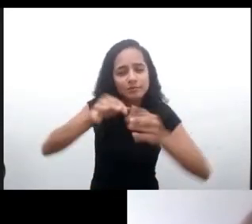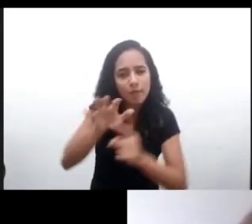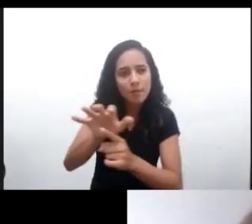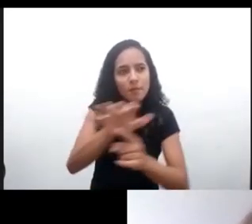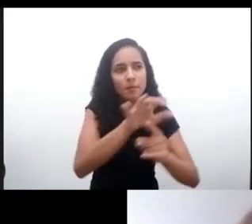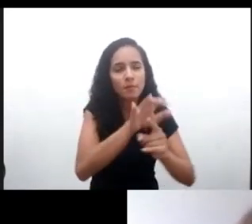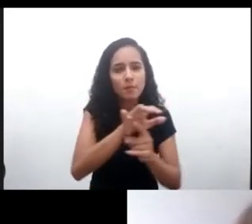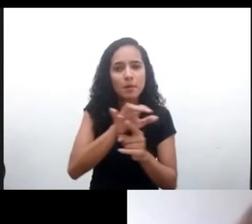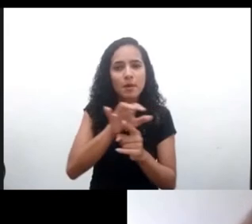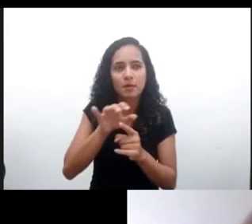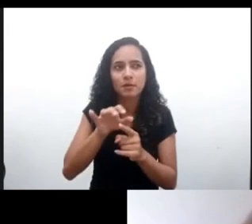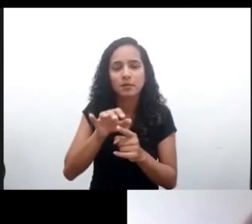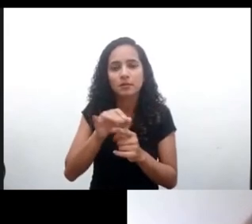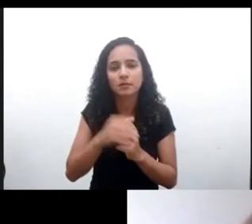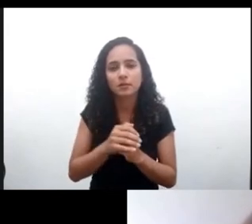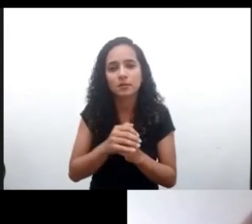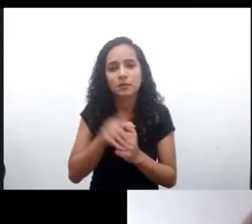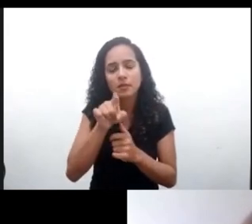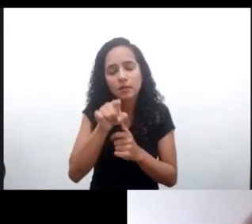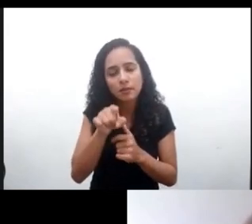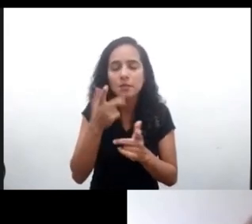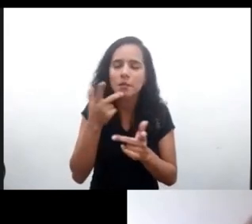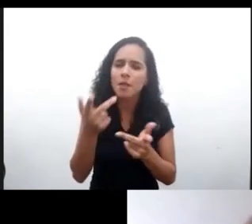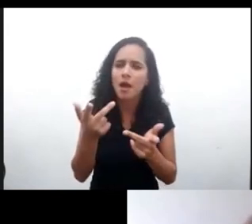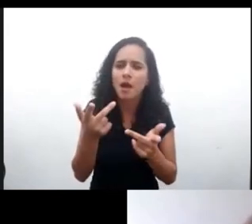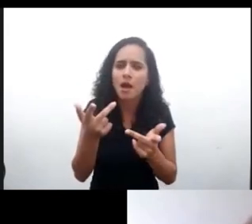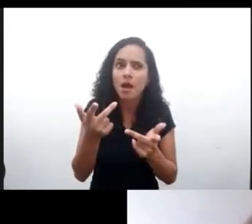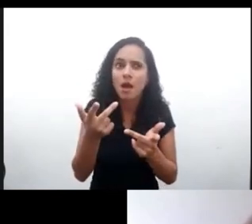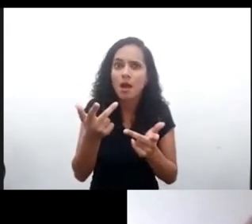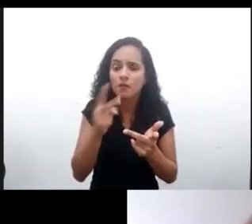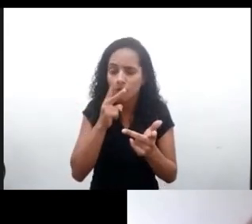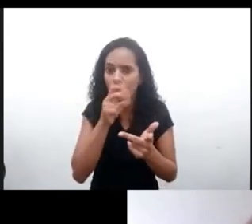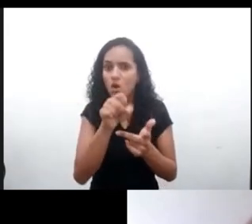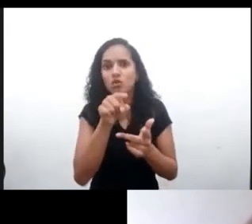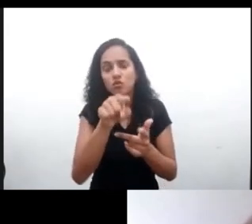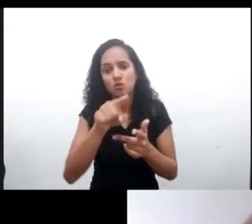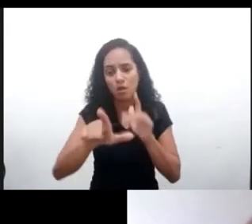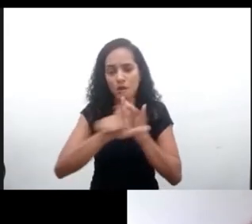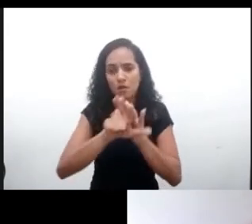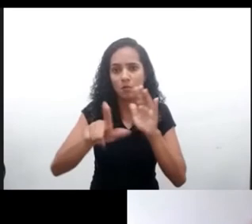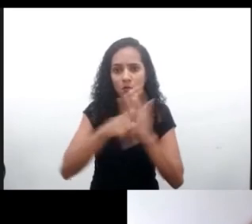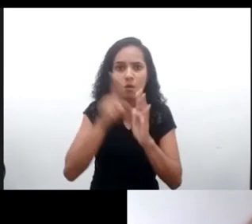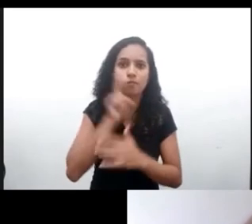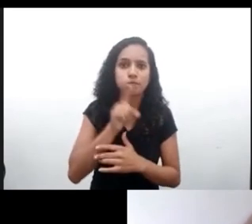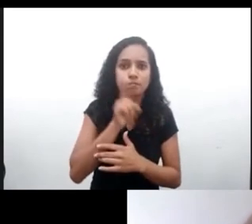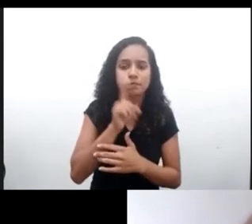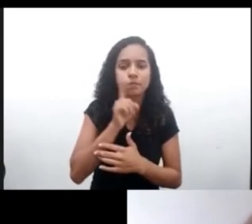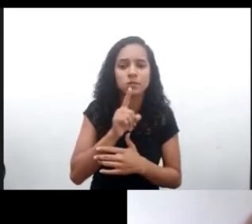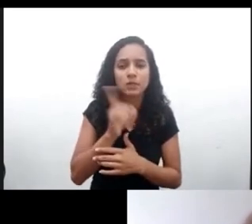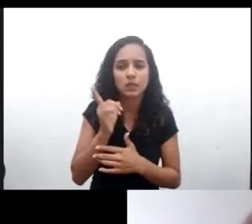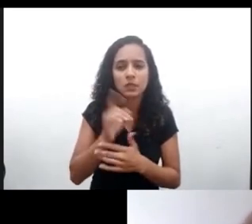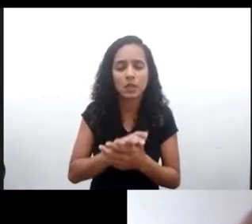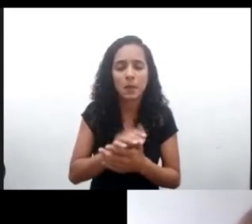Por ejemplo, la ley COPPA de Estados Unidos, Children's Online Privacy Protection Act, que es de 1998,